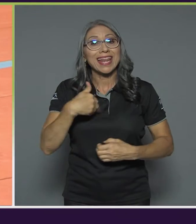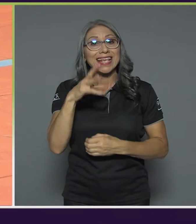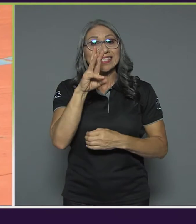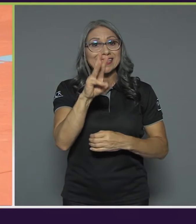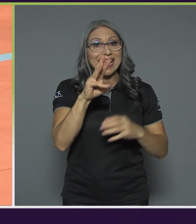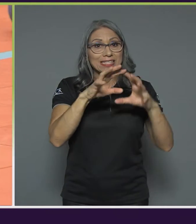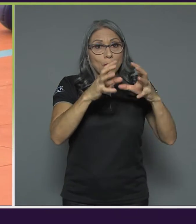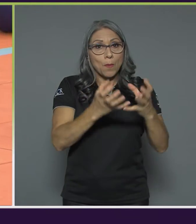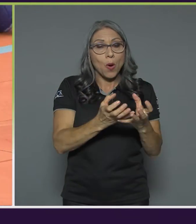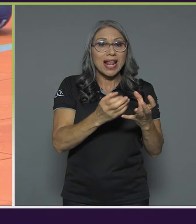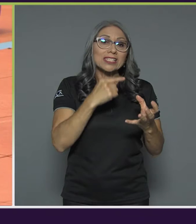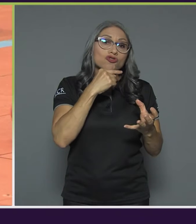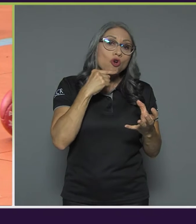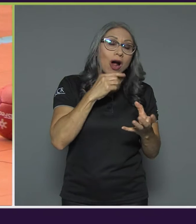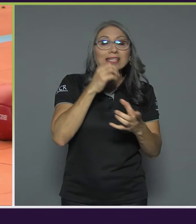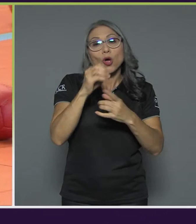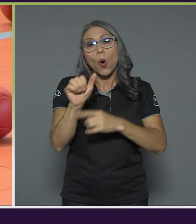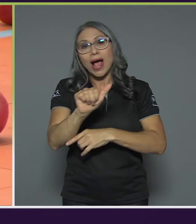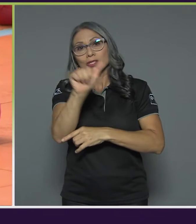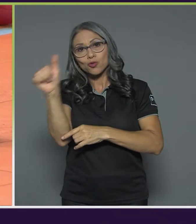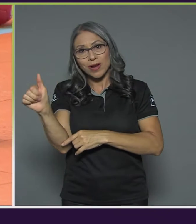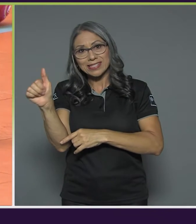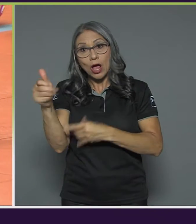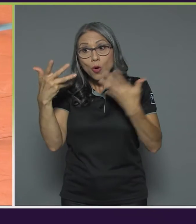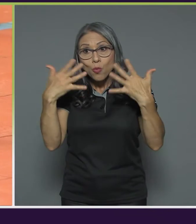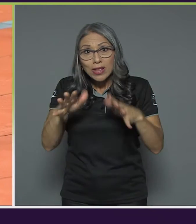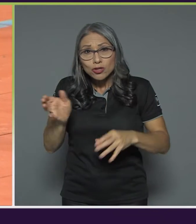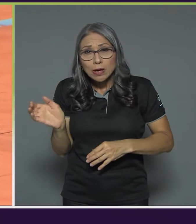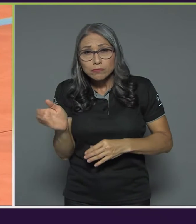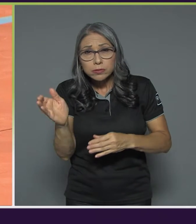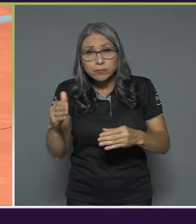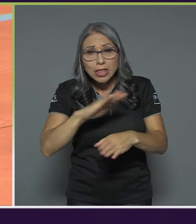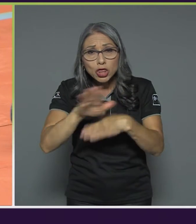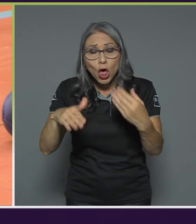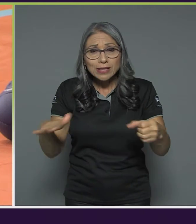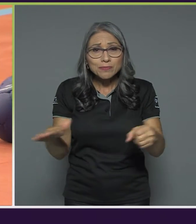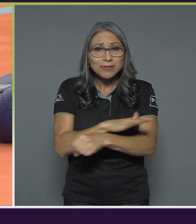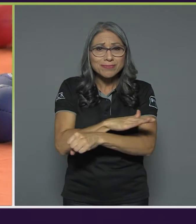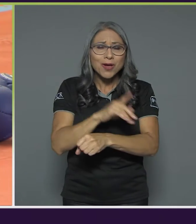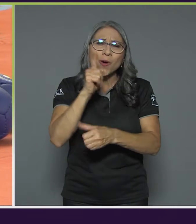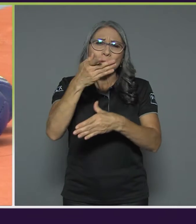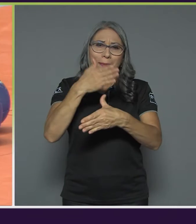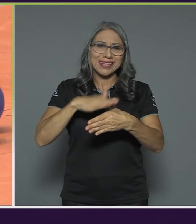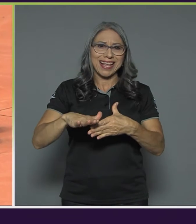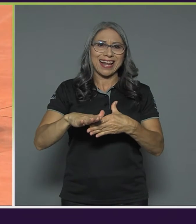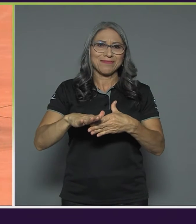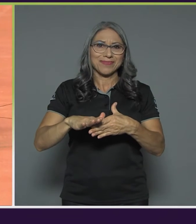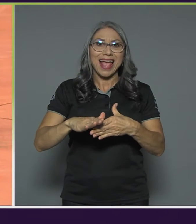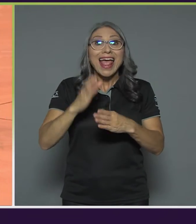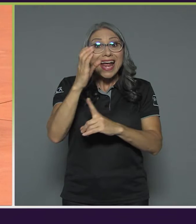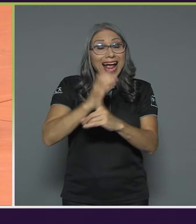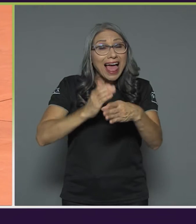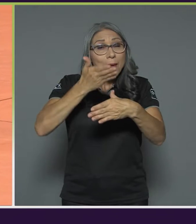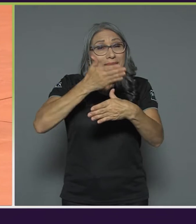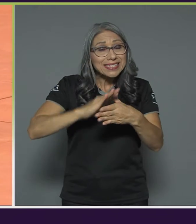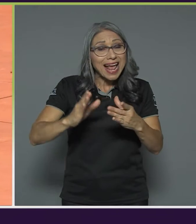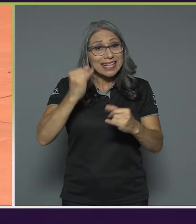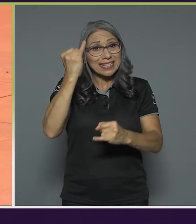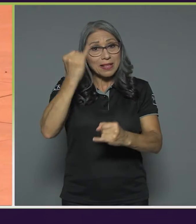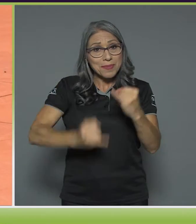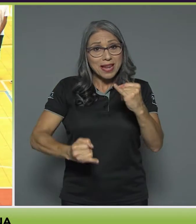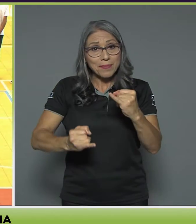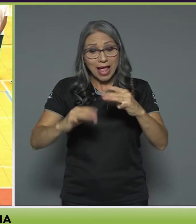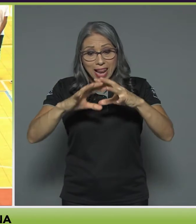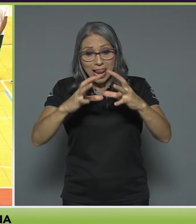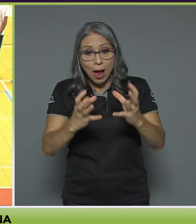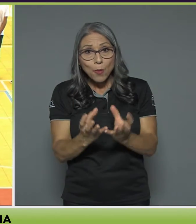Luego de tirar todas las bolas, se completa un parcial. Al cierre de cada parcial, quien tenga la bola más cerca de